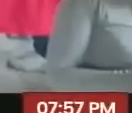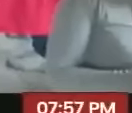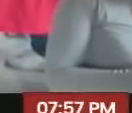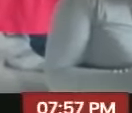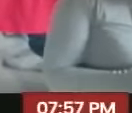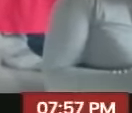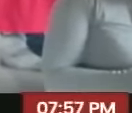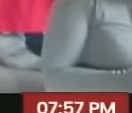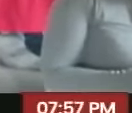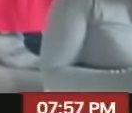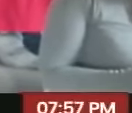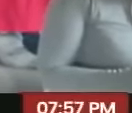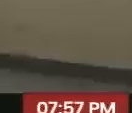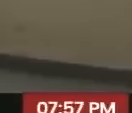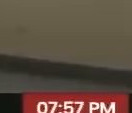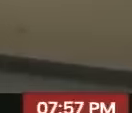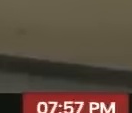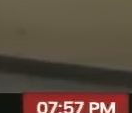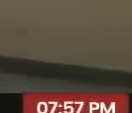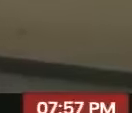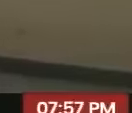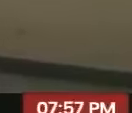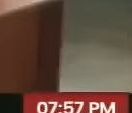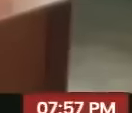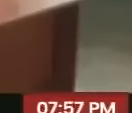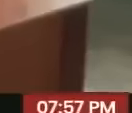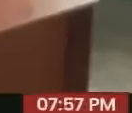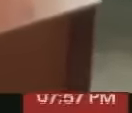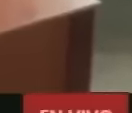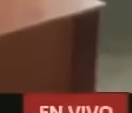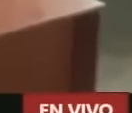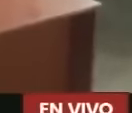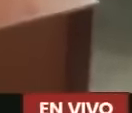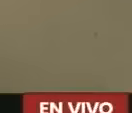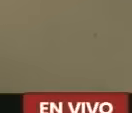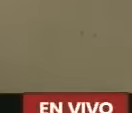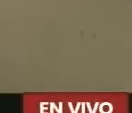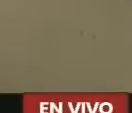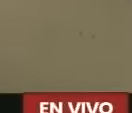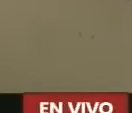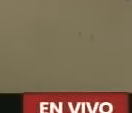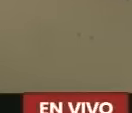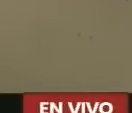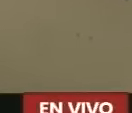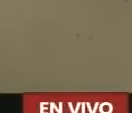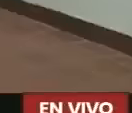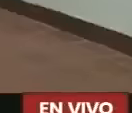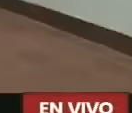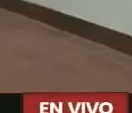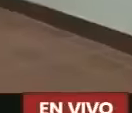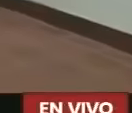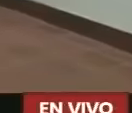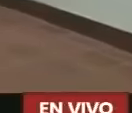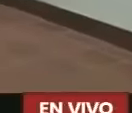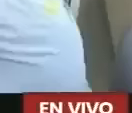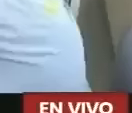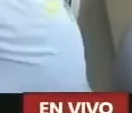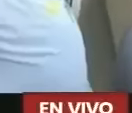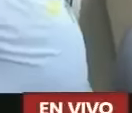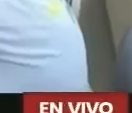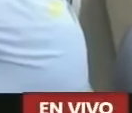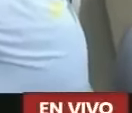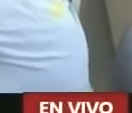plan Activado Por el presidente Nicolás Maduro Que es la consulta Pública Para escuchar La voz del pueblo Y saber Cómo se van a